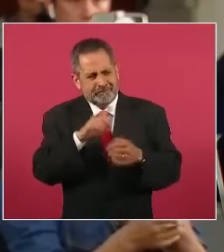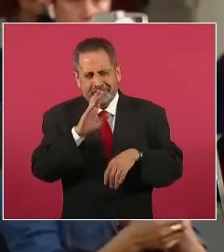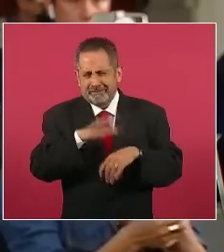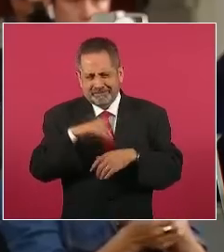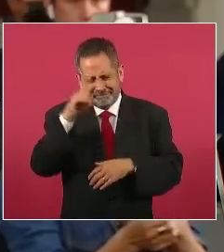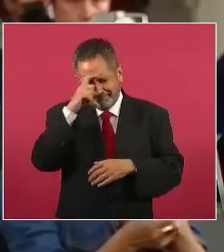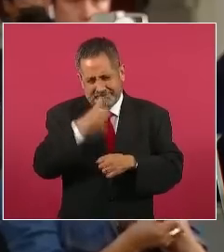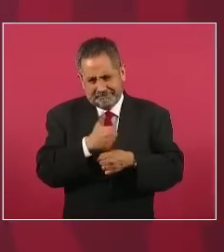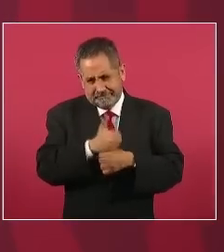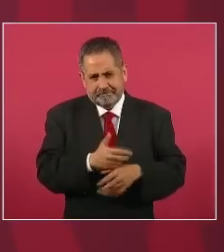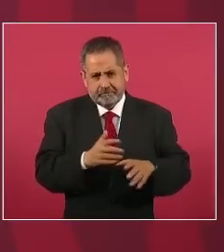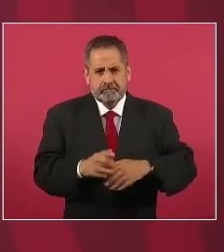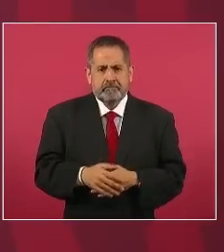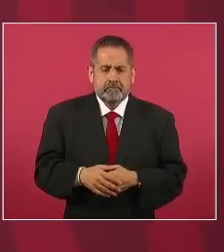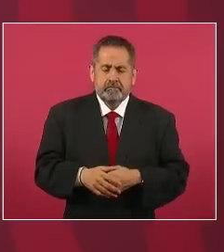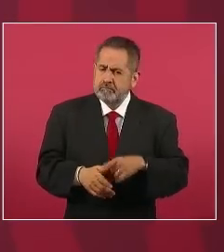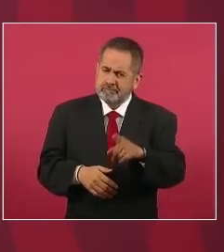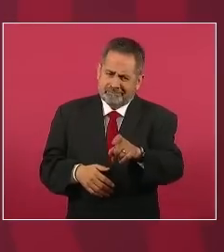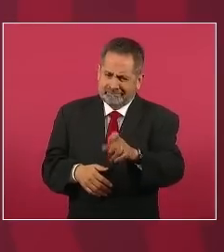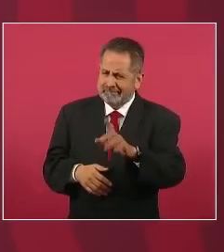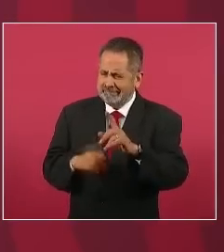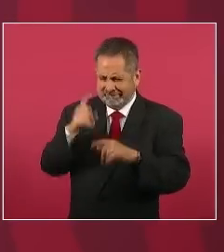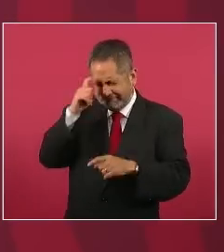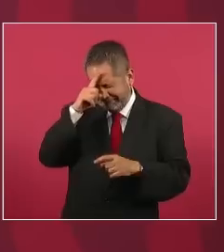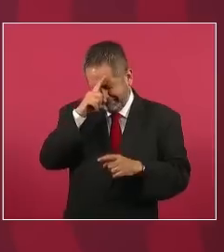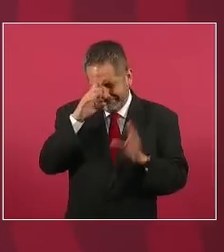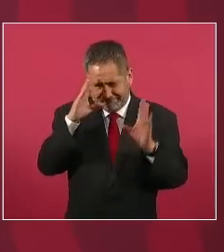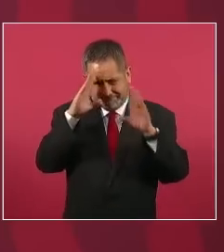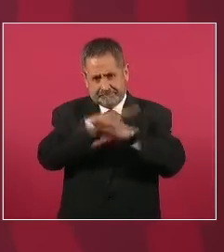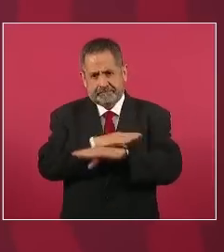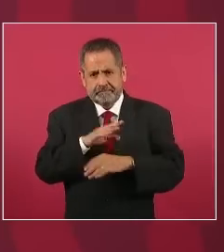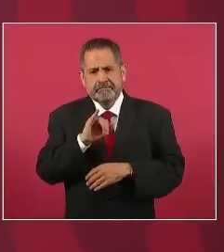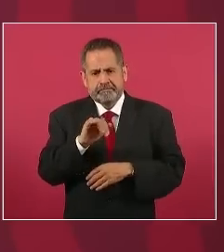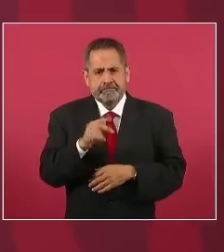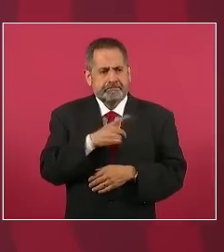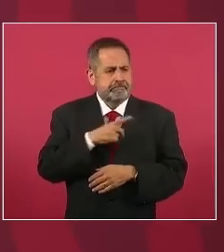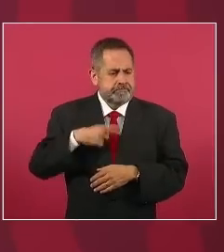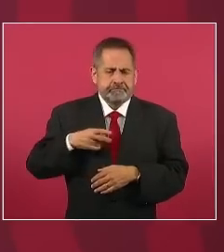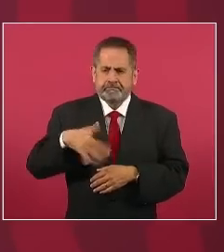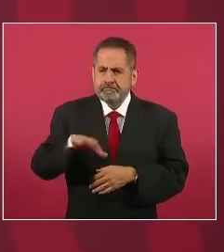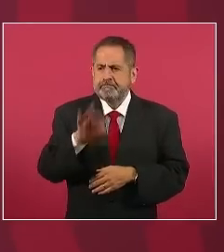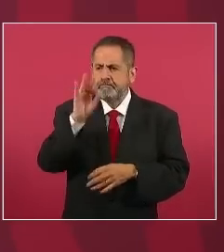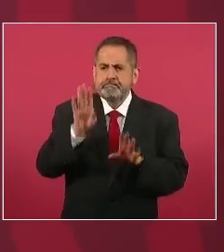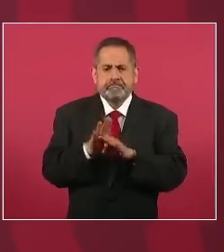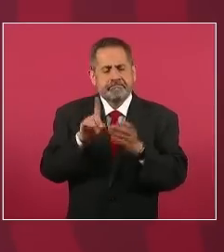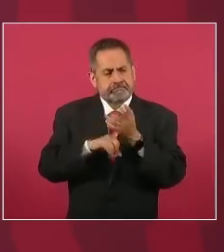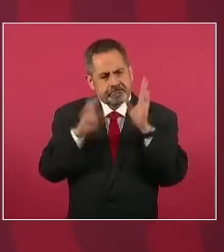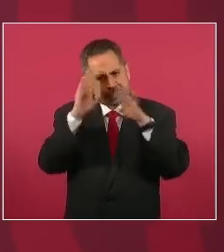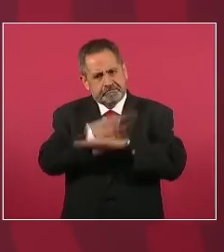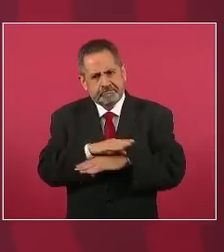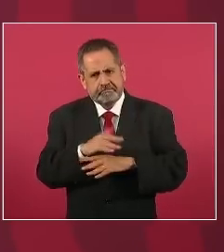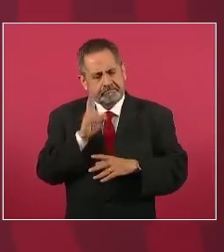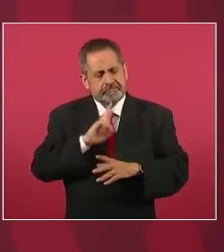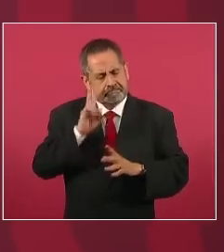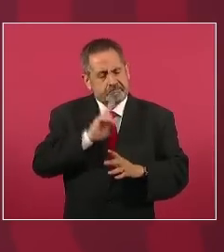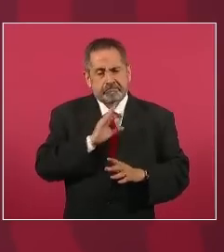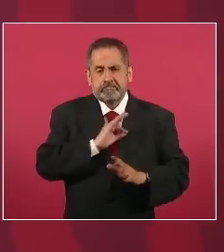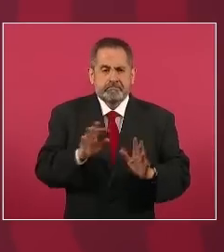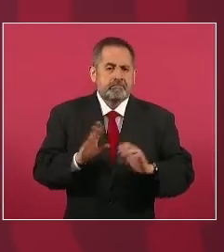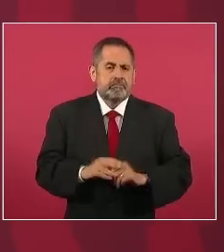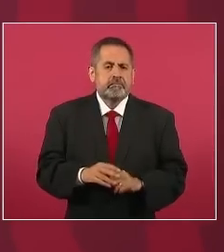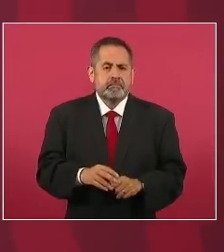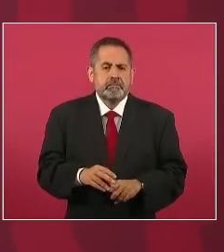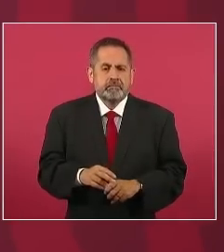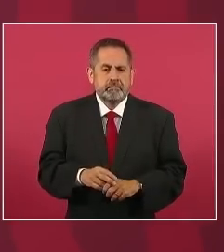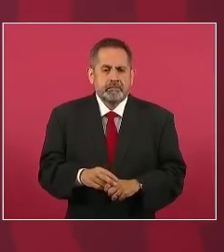siquiera el PRI se atrevió a abrir el hocico así para defender a estos criminales que